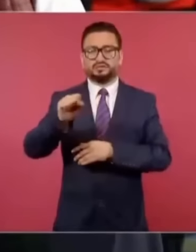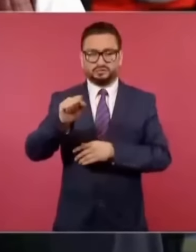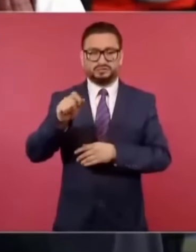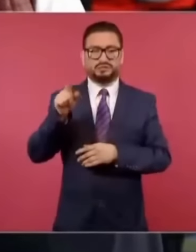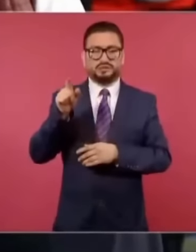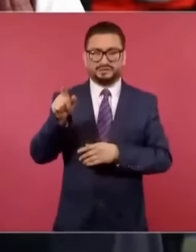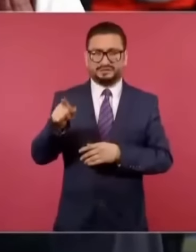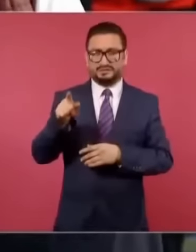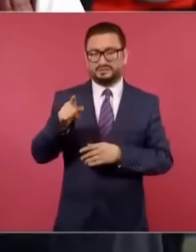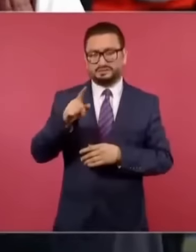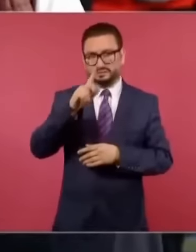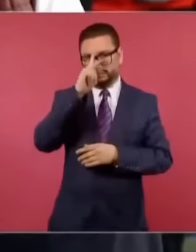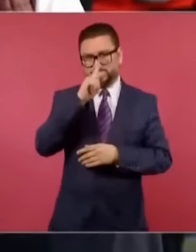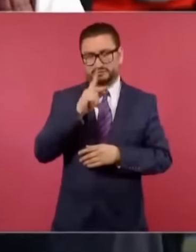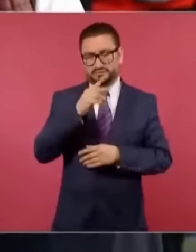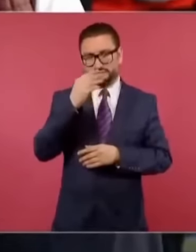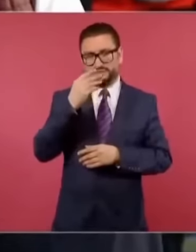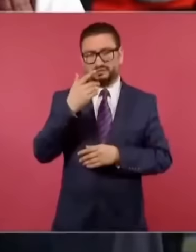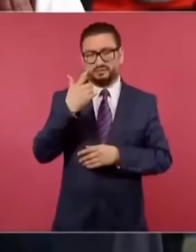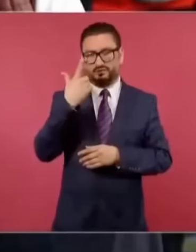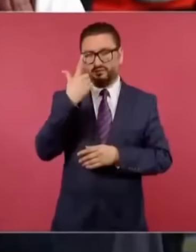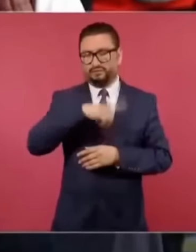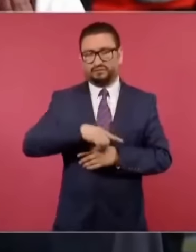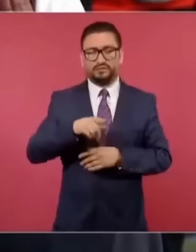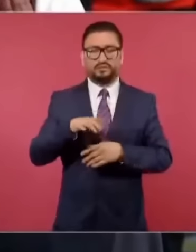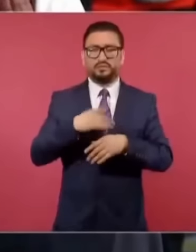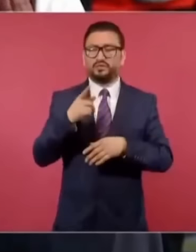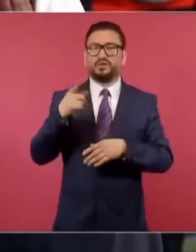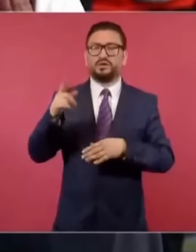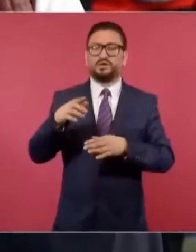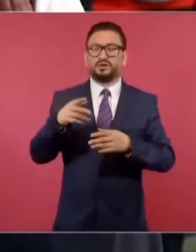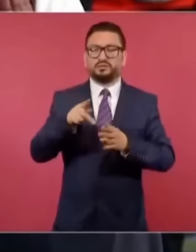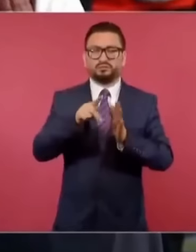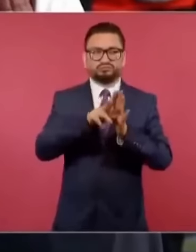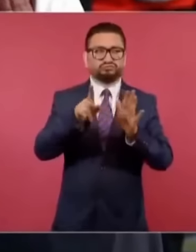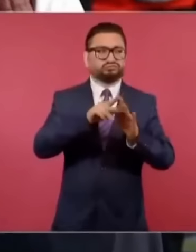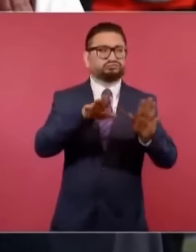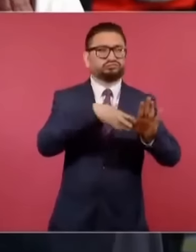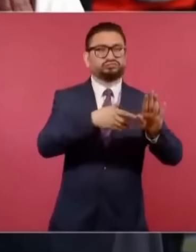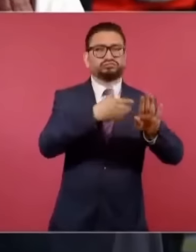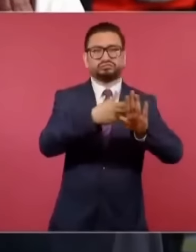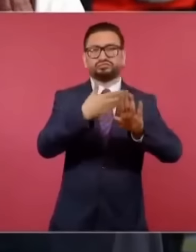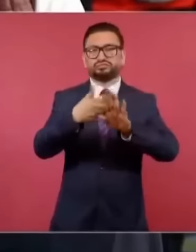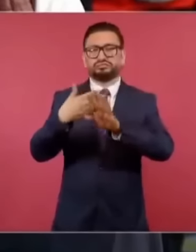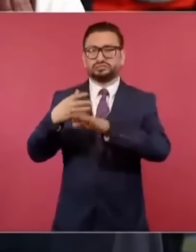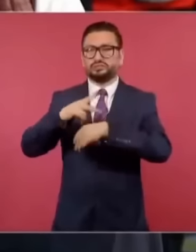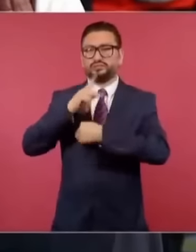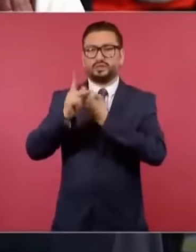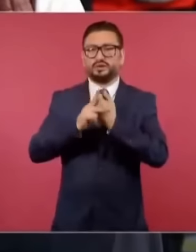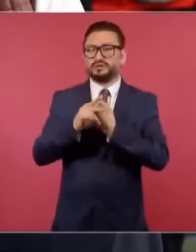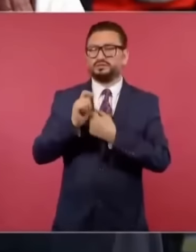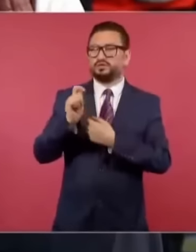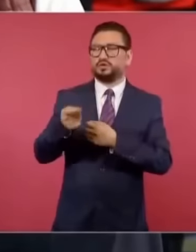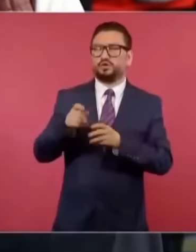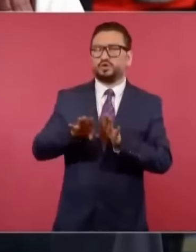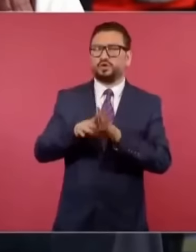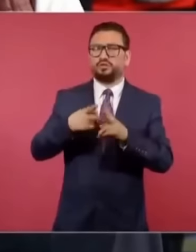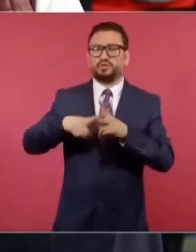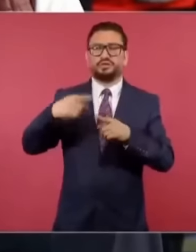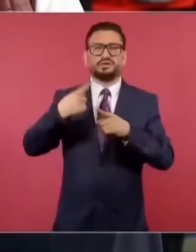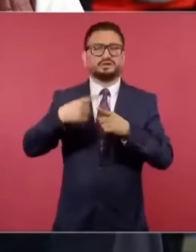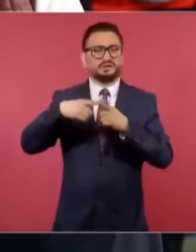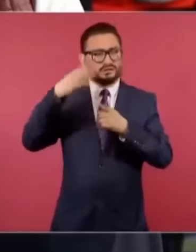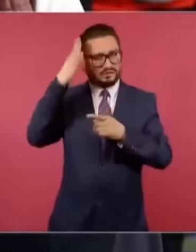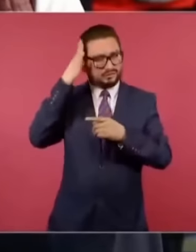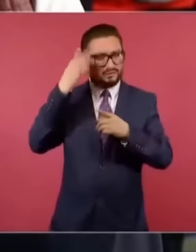tiene el deshonroso honor de ser uno de los medios más opacos del país. Nadie sabe quién lo dirige,